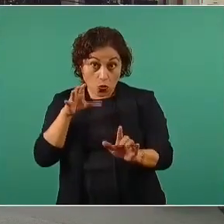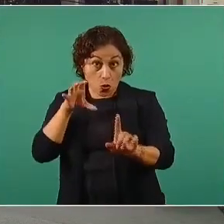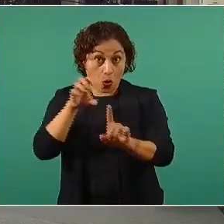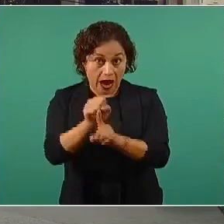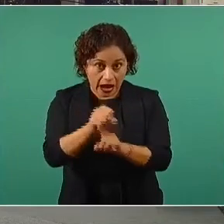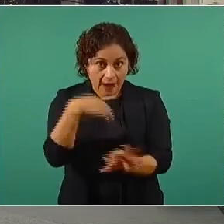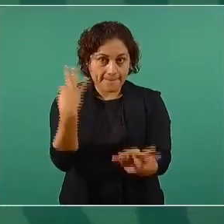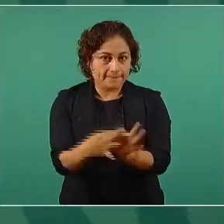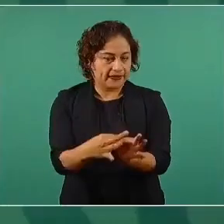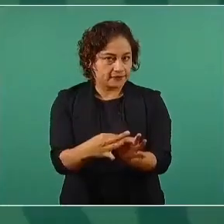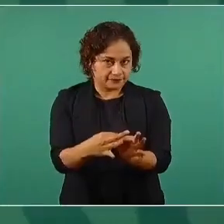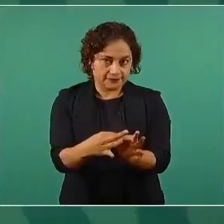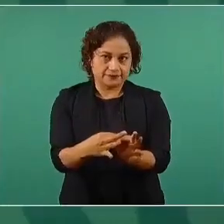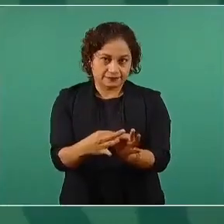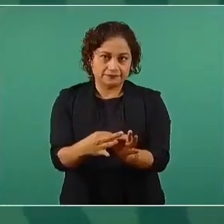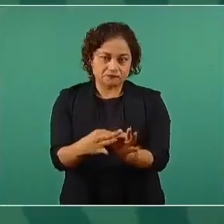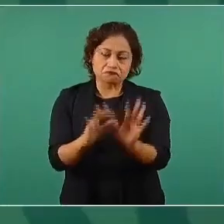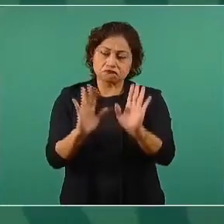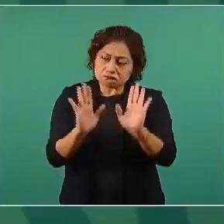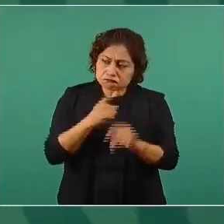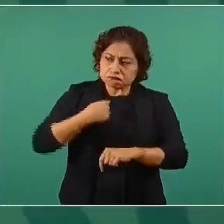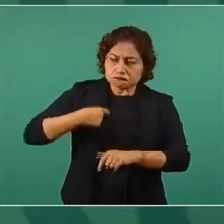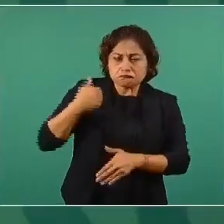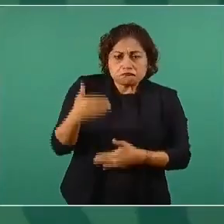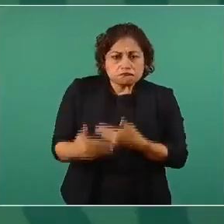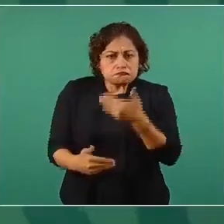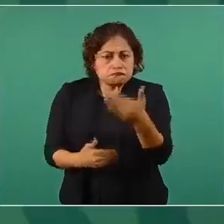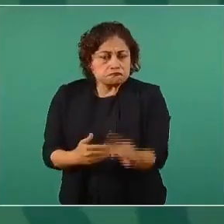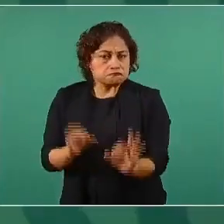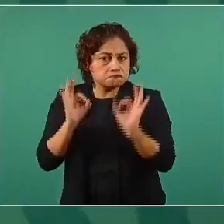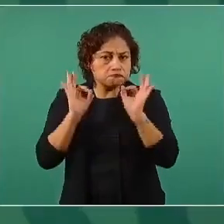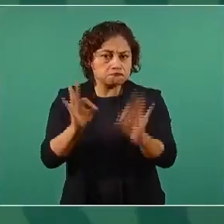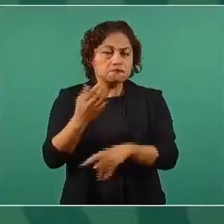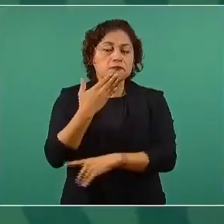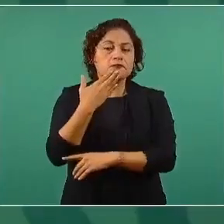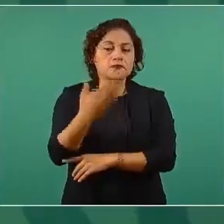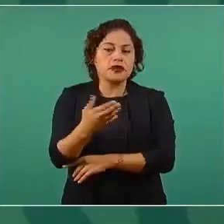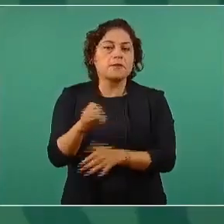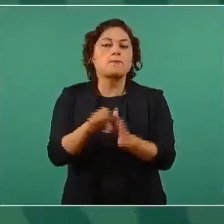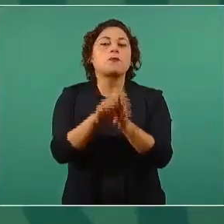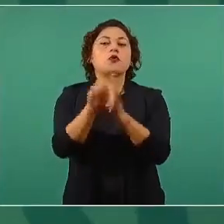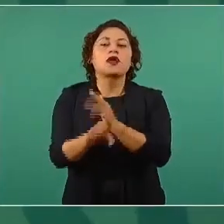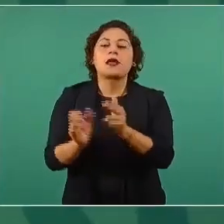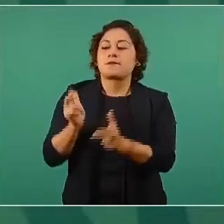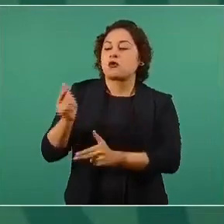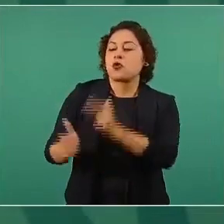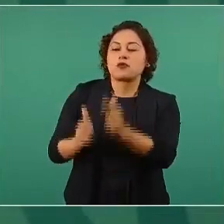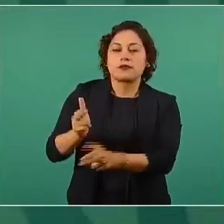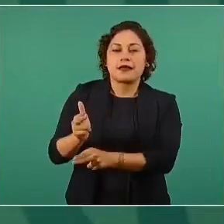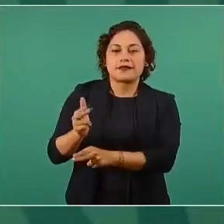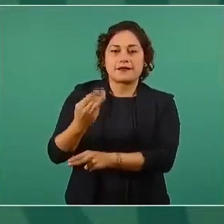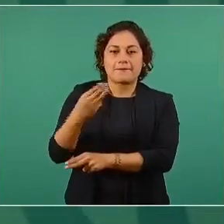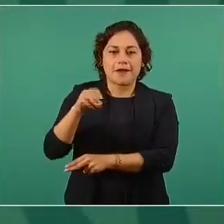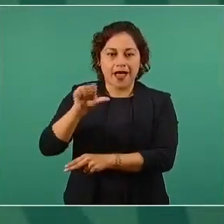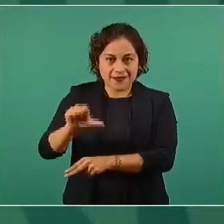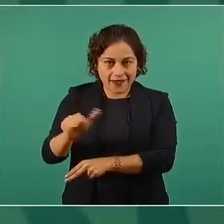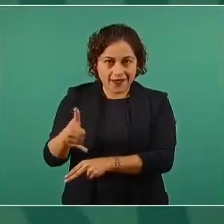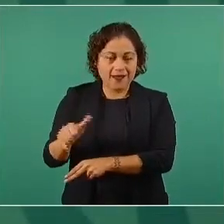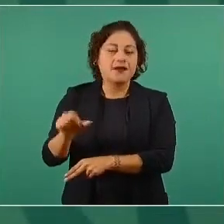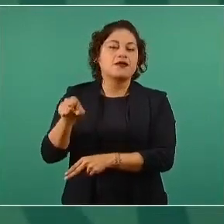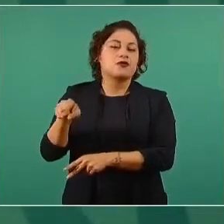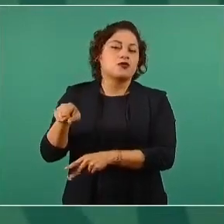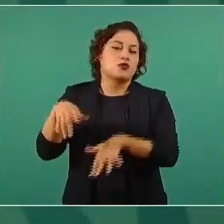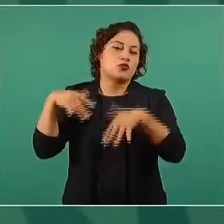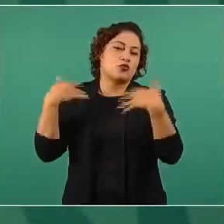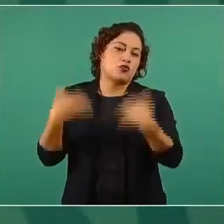muy bien vamos a terminar el Tren Maya que es la hora más